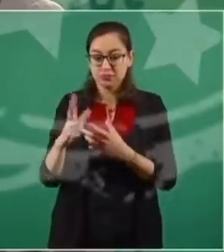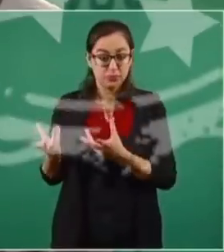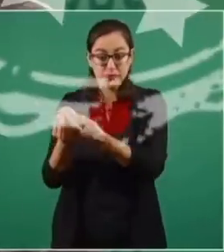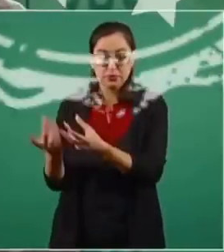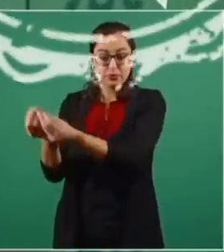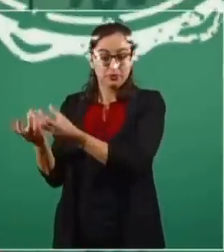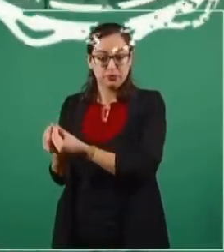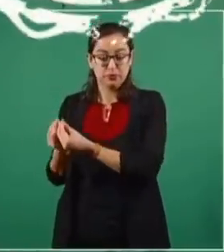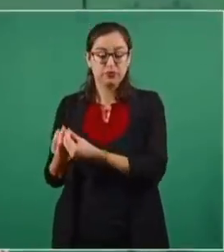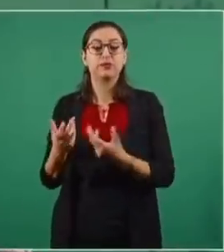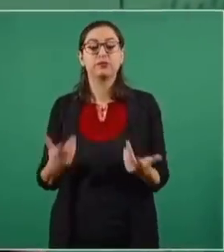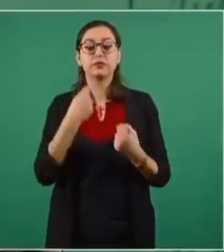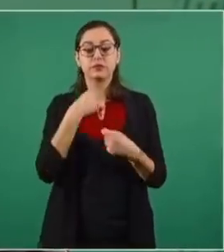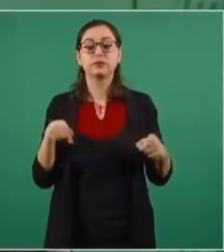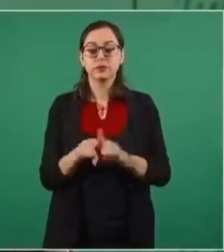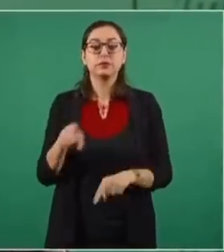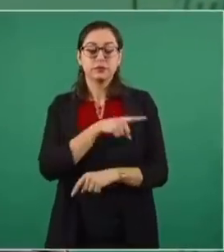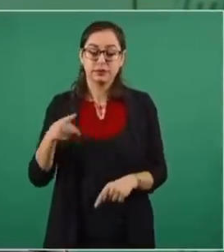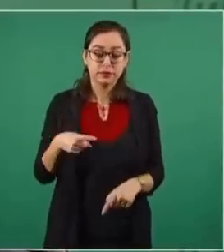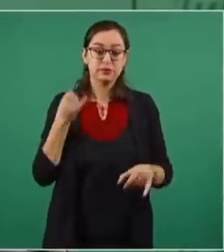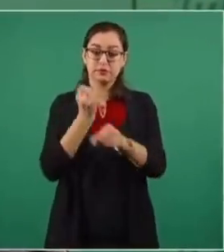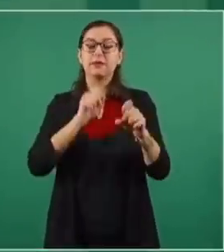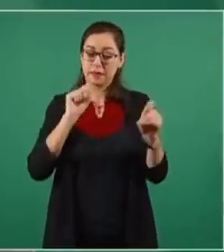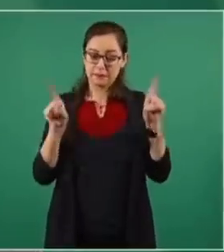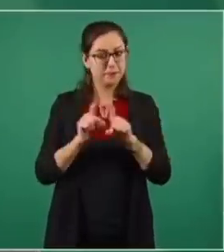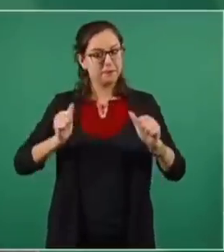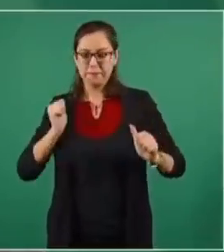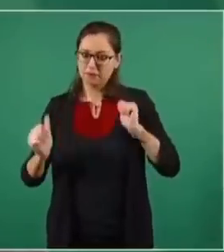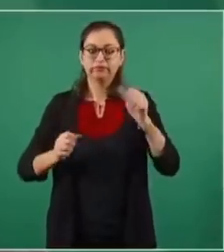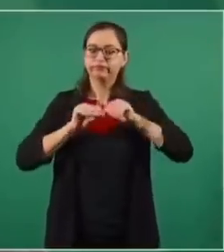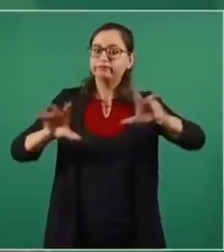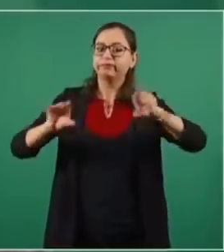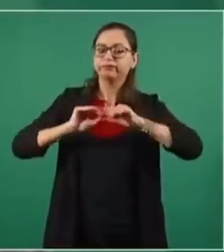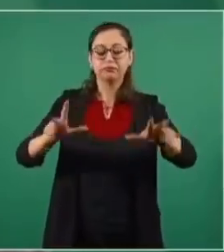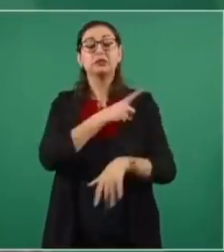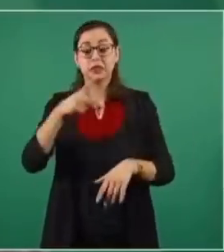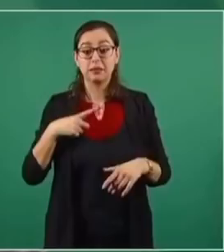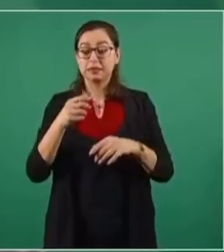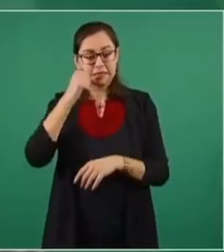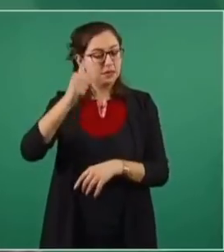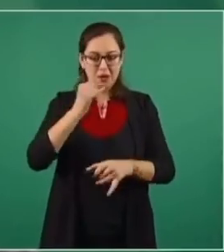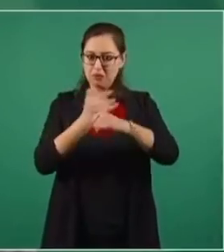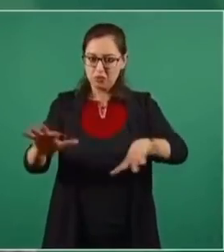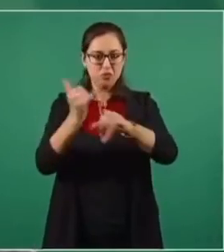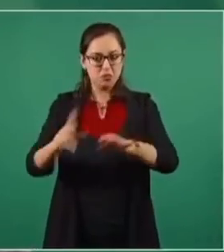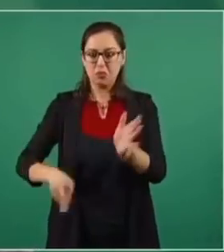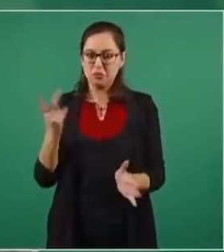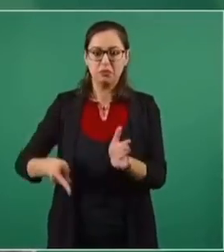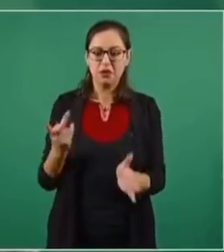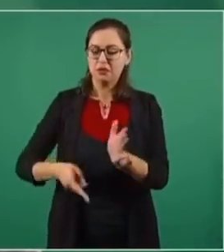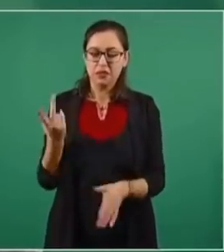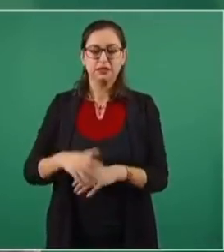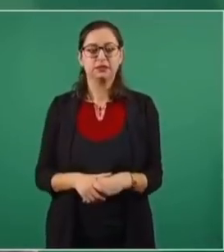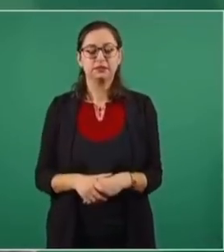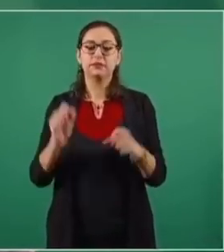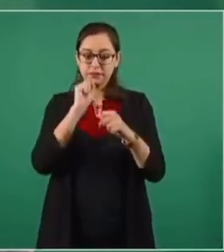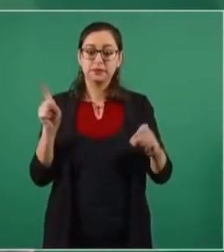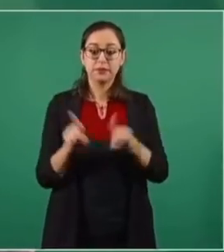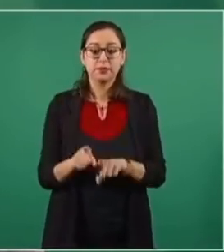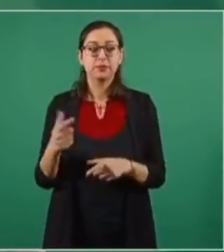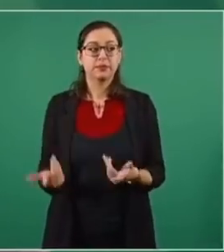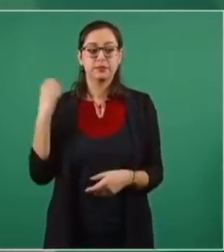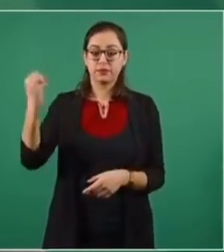Y lo otro es apoyarnos también mucho en las redes sociales. Hay que estar informando y firmando. Y en las conferencias,